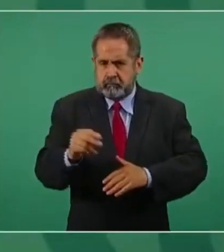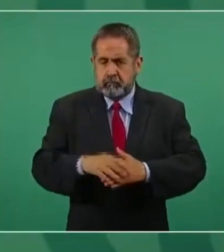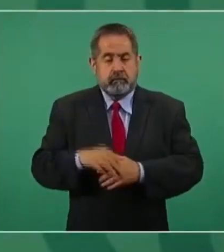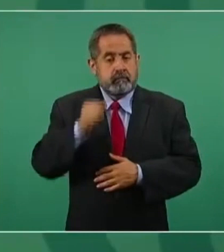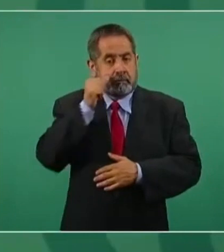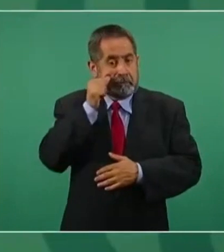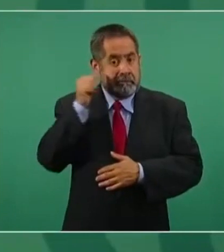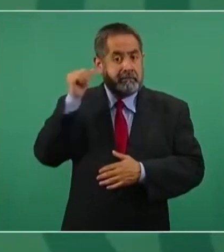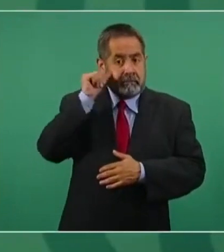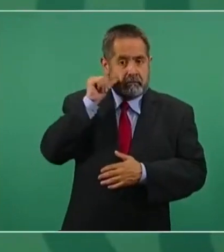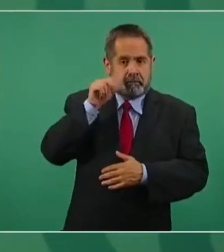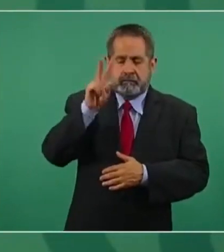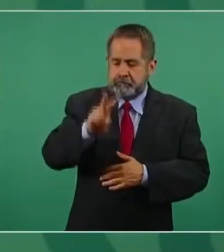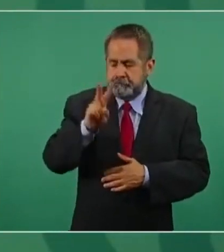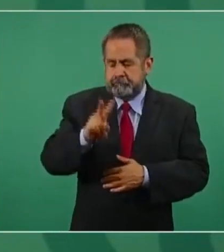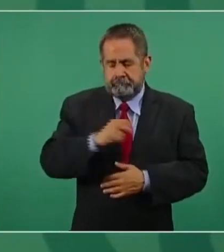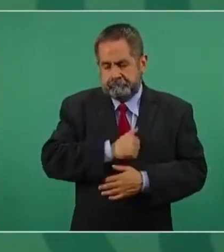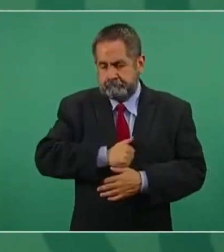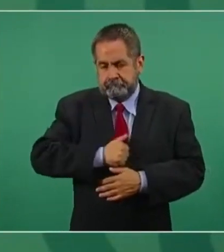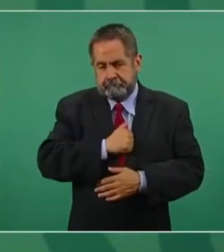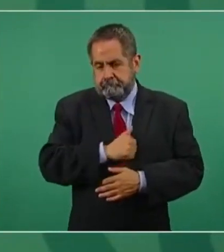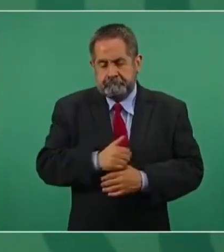Ayer, lamentablemente,